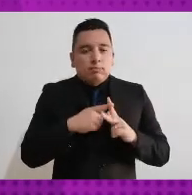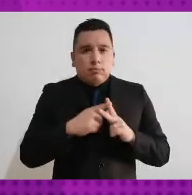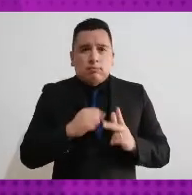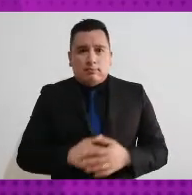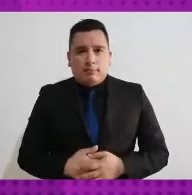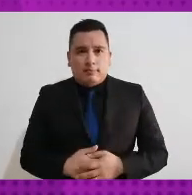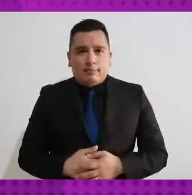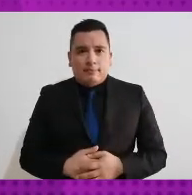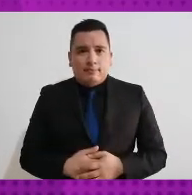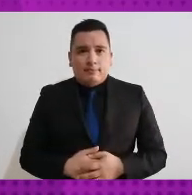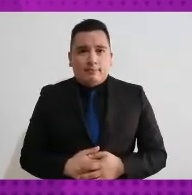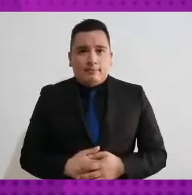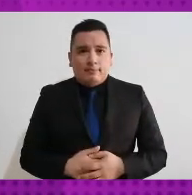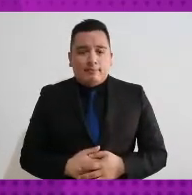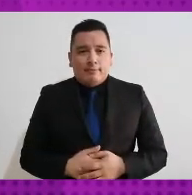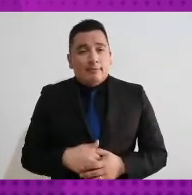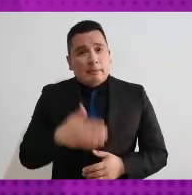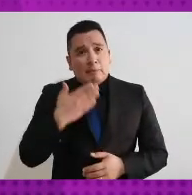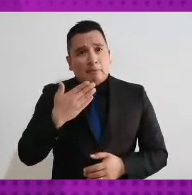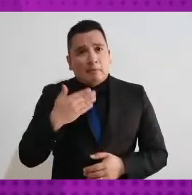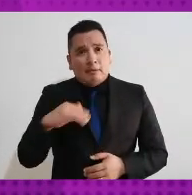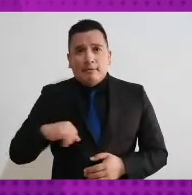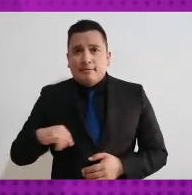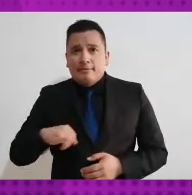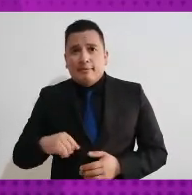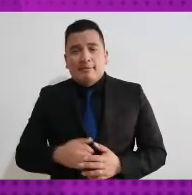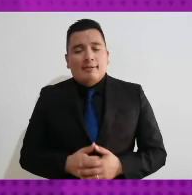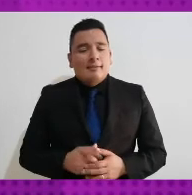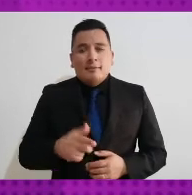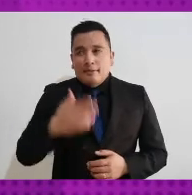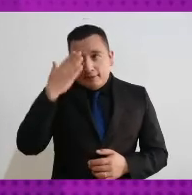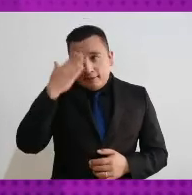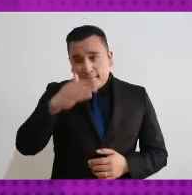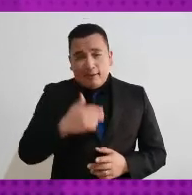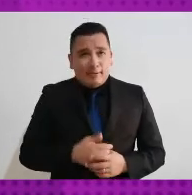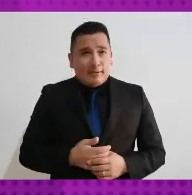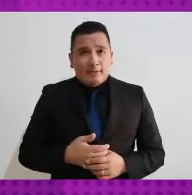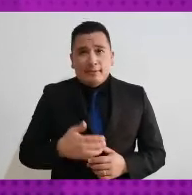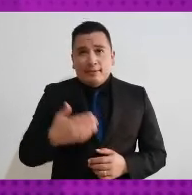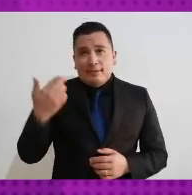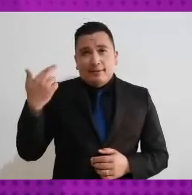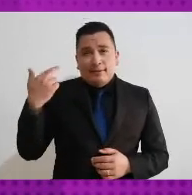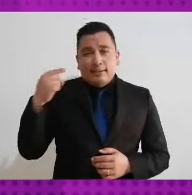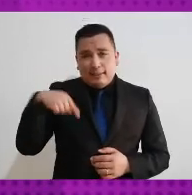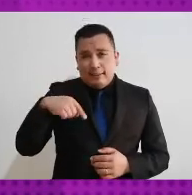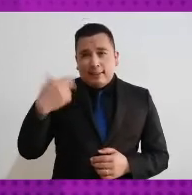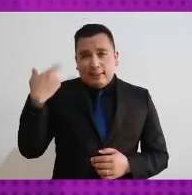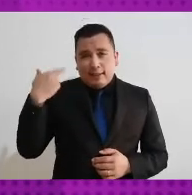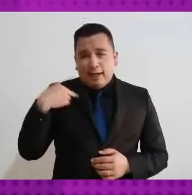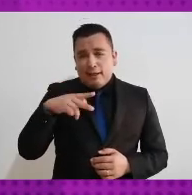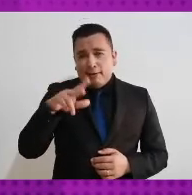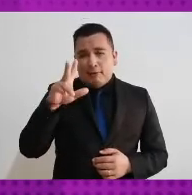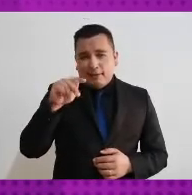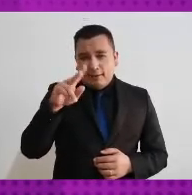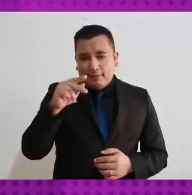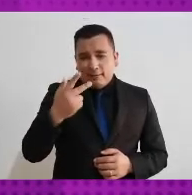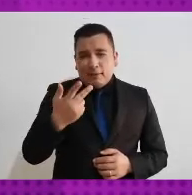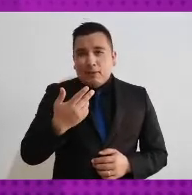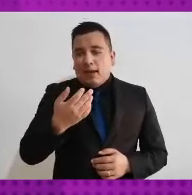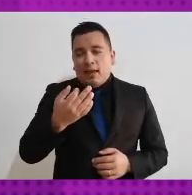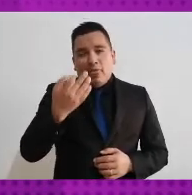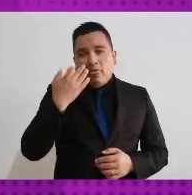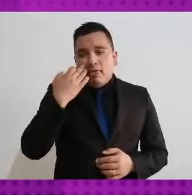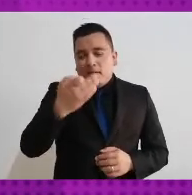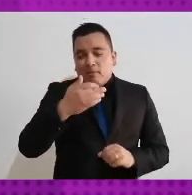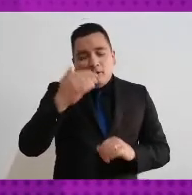muy interesante consejera Dania pues el tiempo rey televisión como lo dije al inicio es muy corto yo te